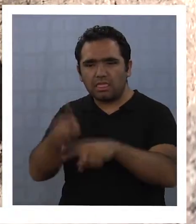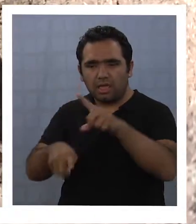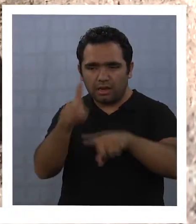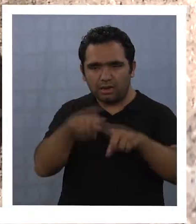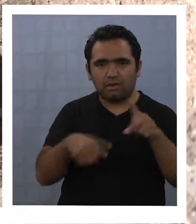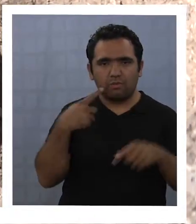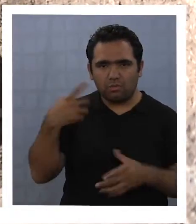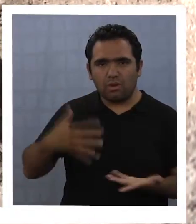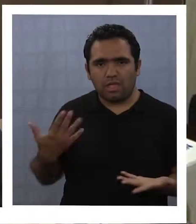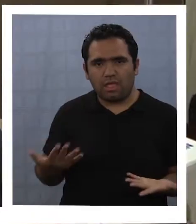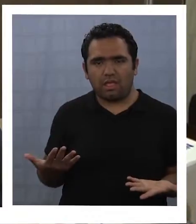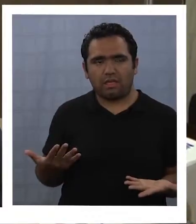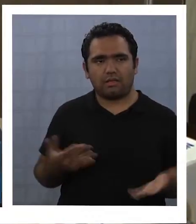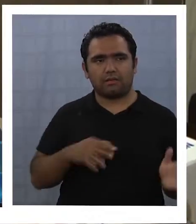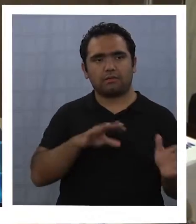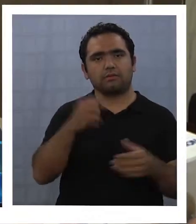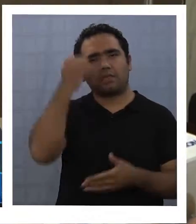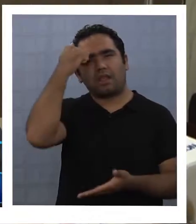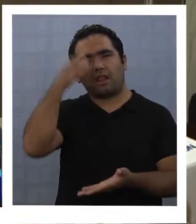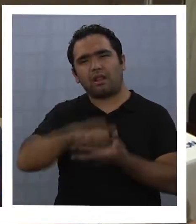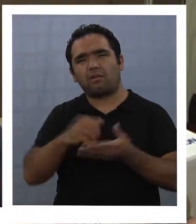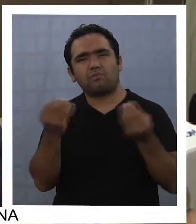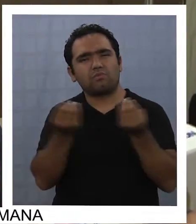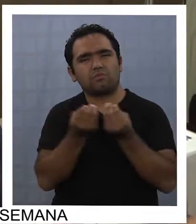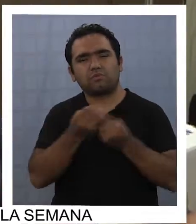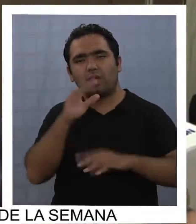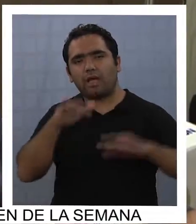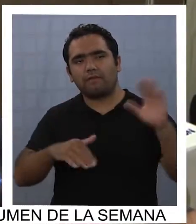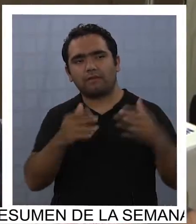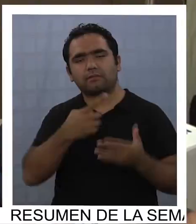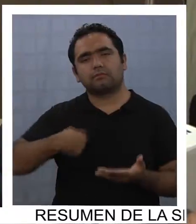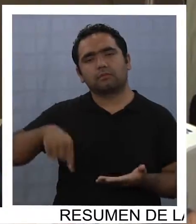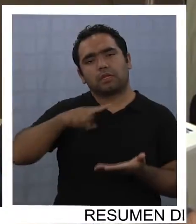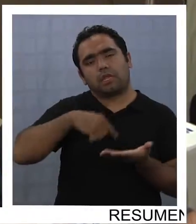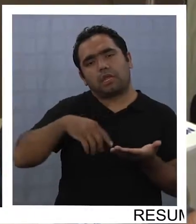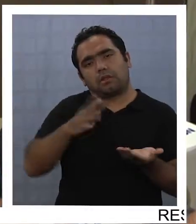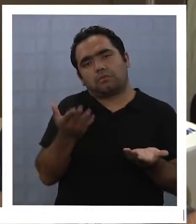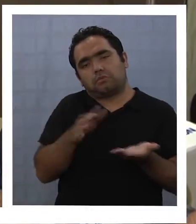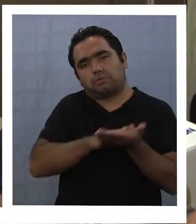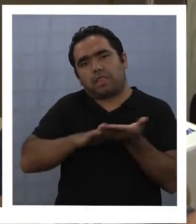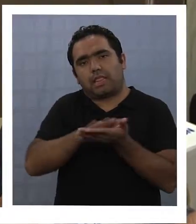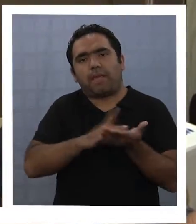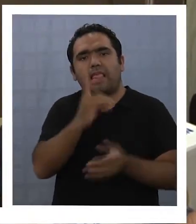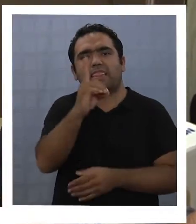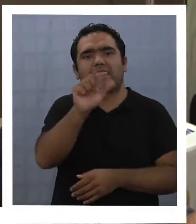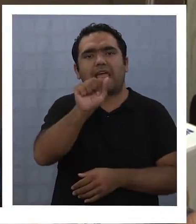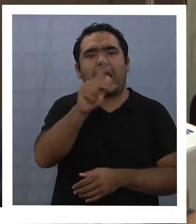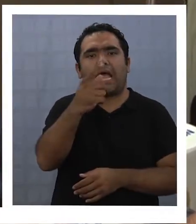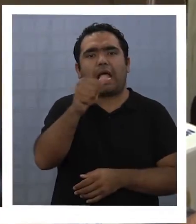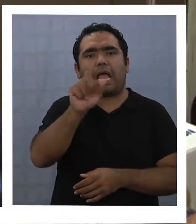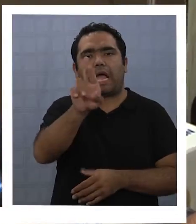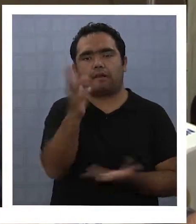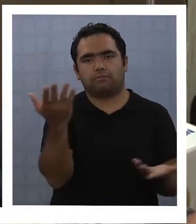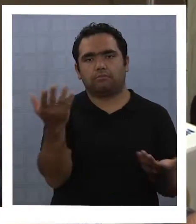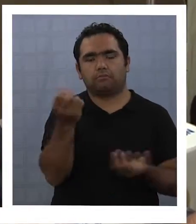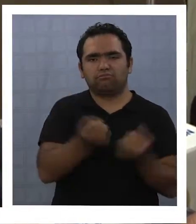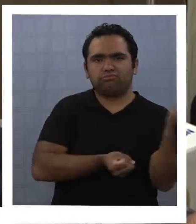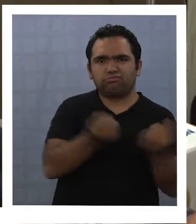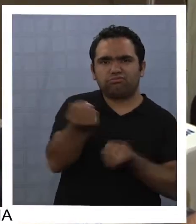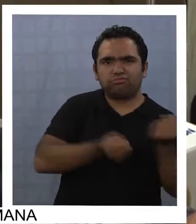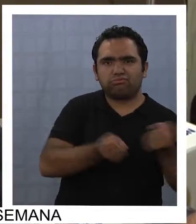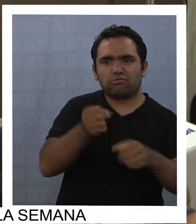Es por eso que muchos reclamamos a veces, supongo que tú, el tema del Dakar. O sea, si